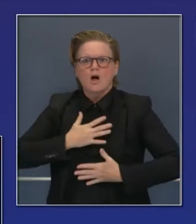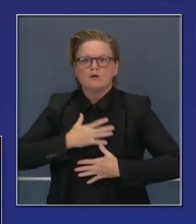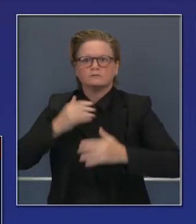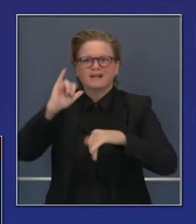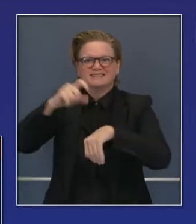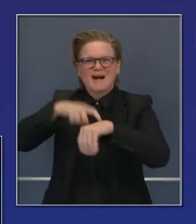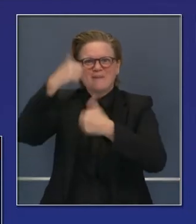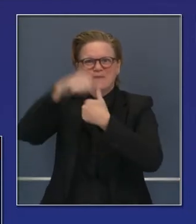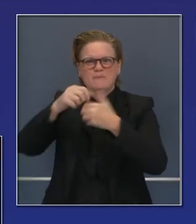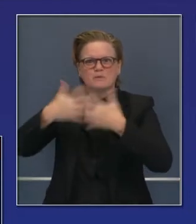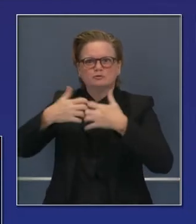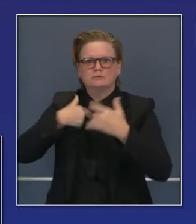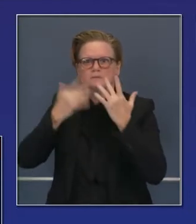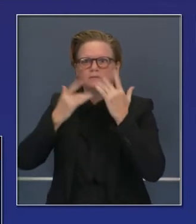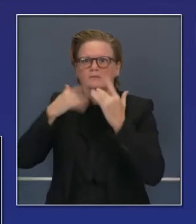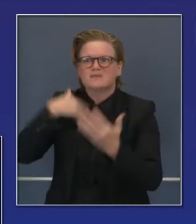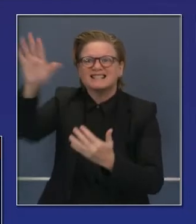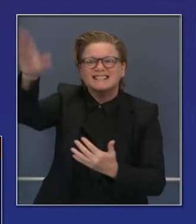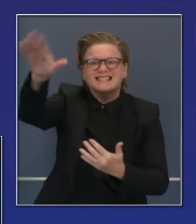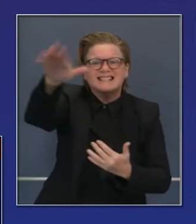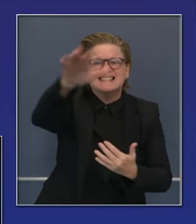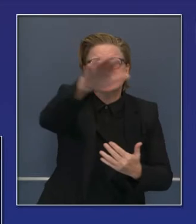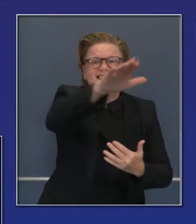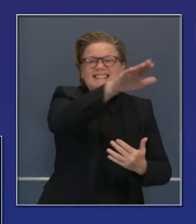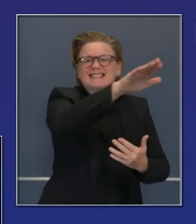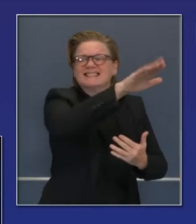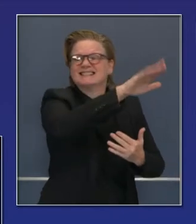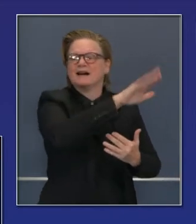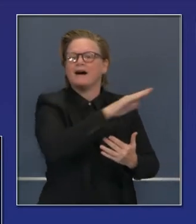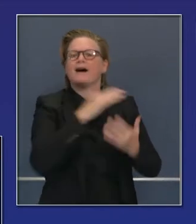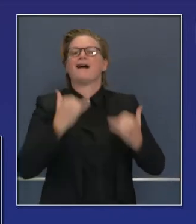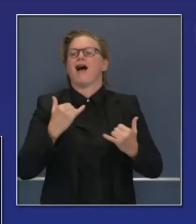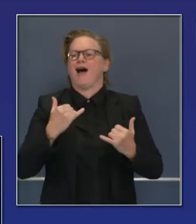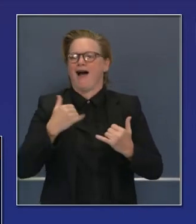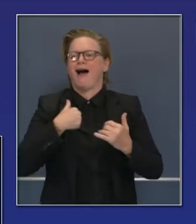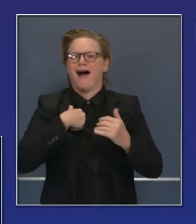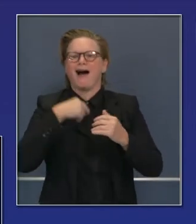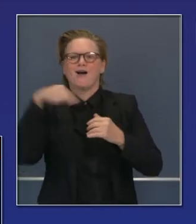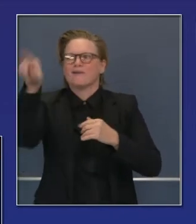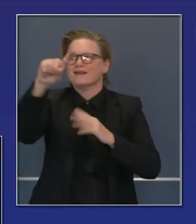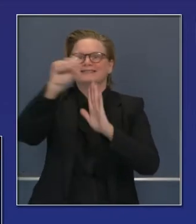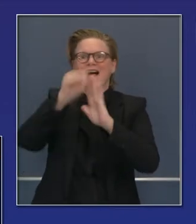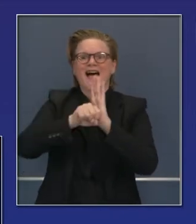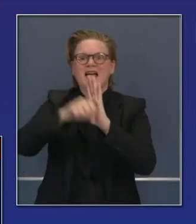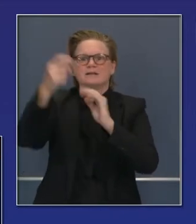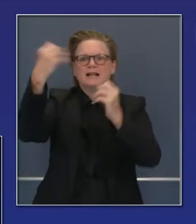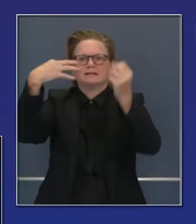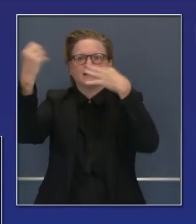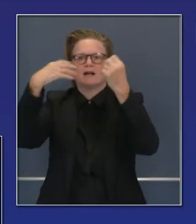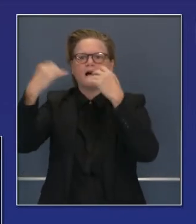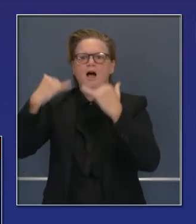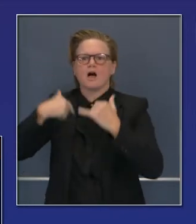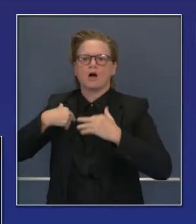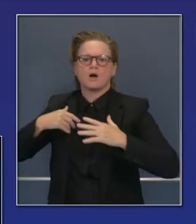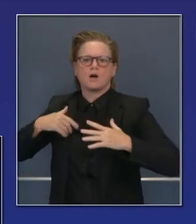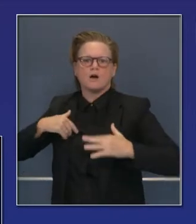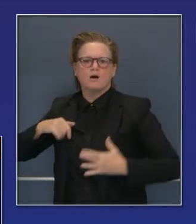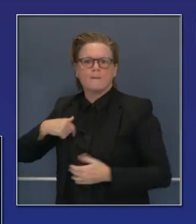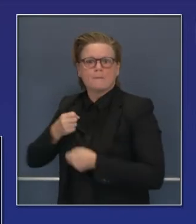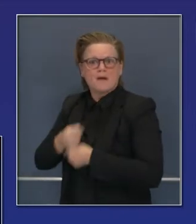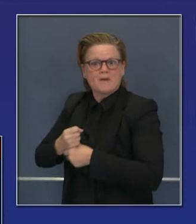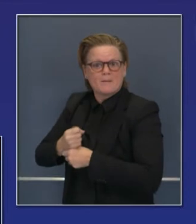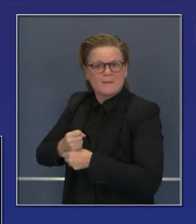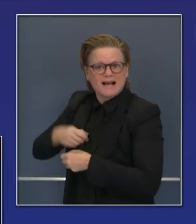aguda que California, de hecho, estaba enviando peticiones a cinco estados y enviando inventarios a otros estados también,